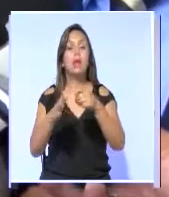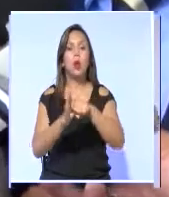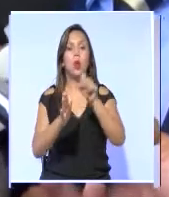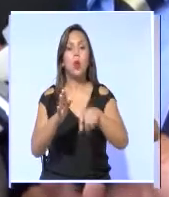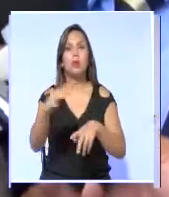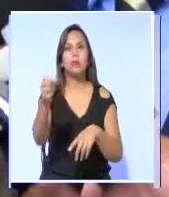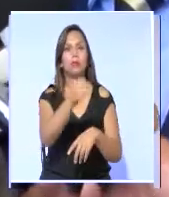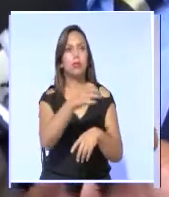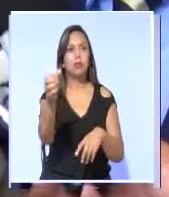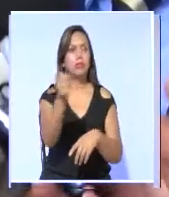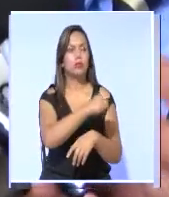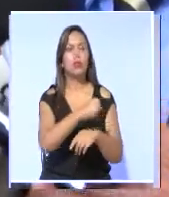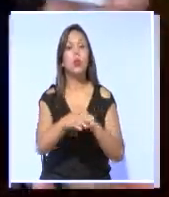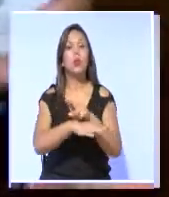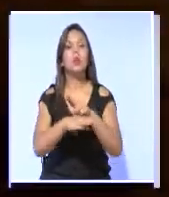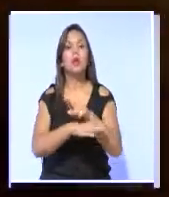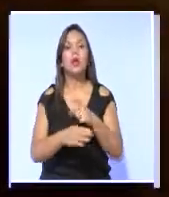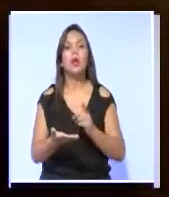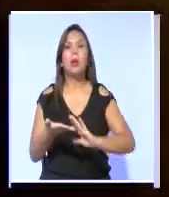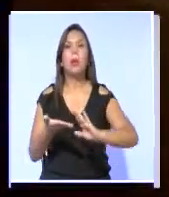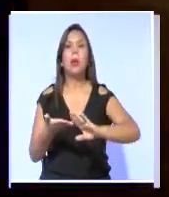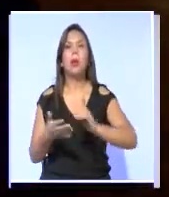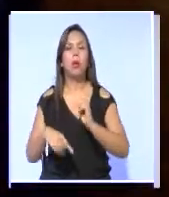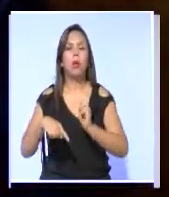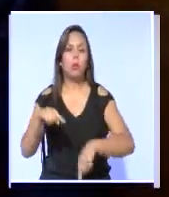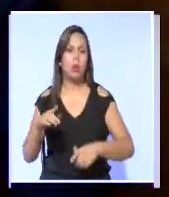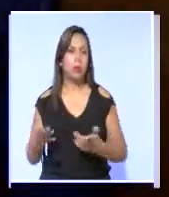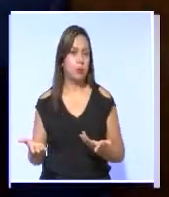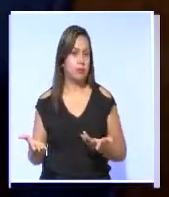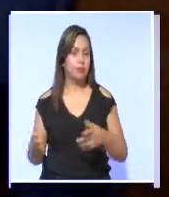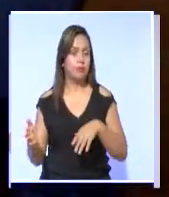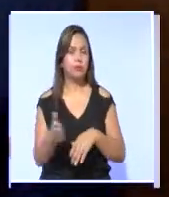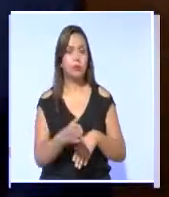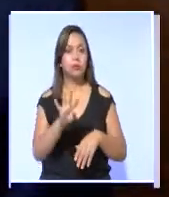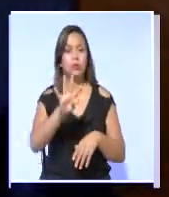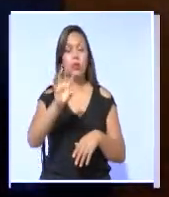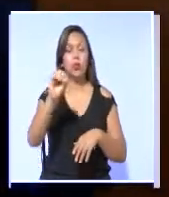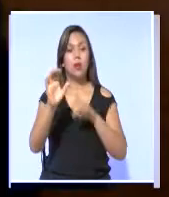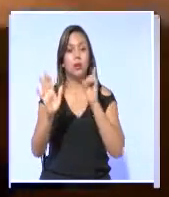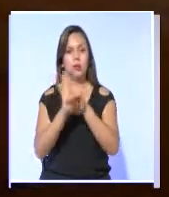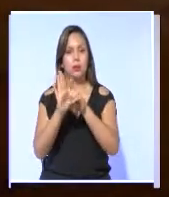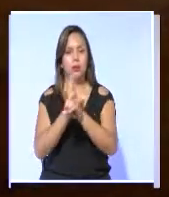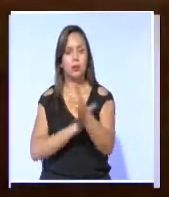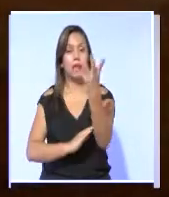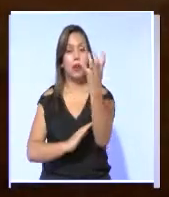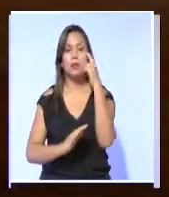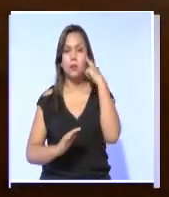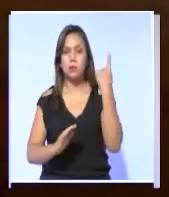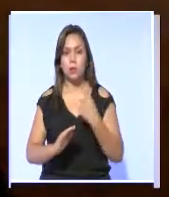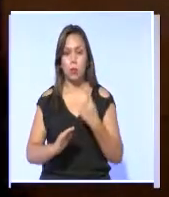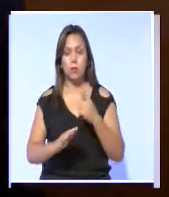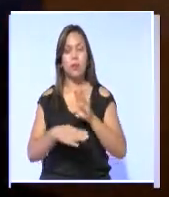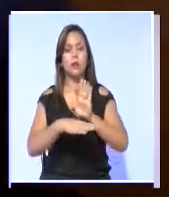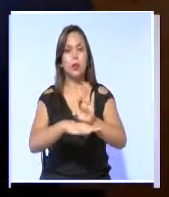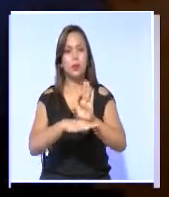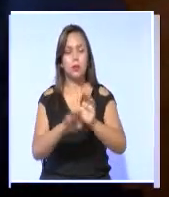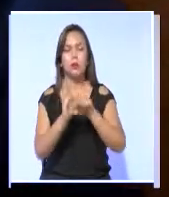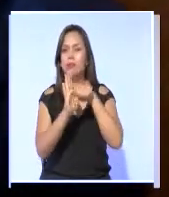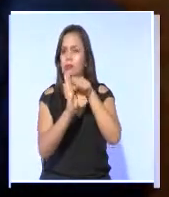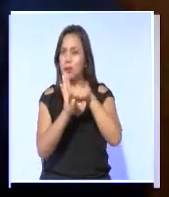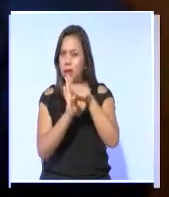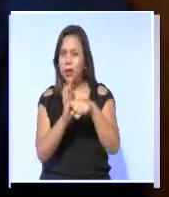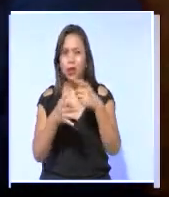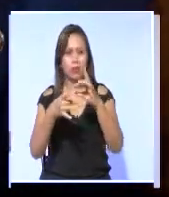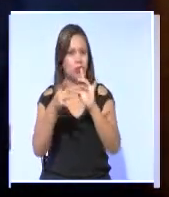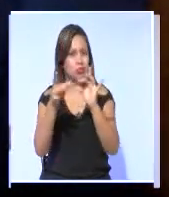utilizando el error inexcusable. A su pedido adjuntaron 40 denuncias y 15 pruebas testimoniales entre videos y documentos que,